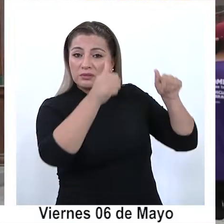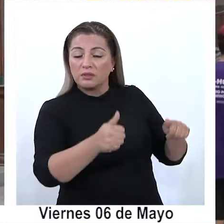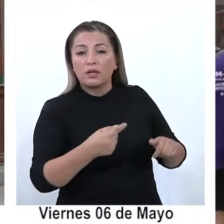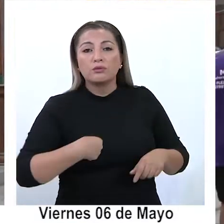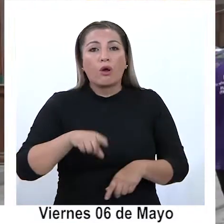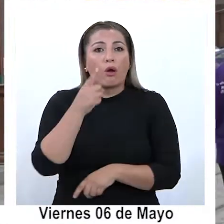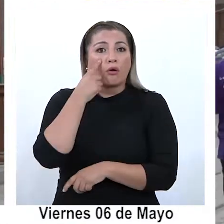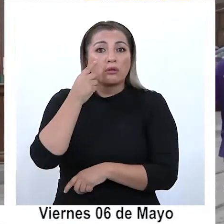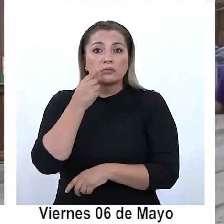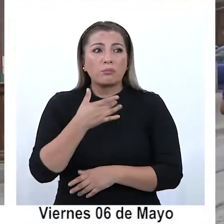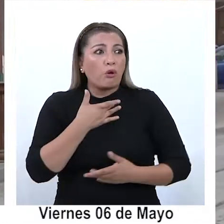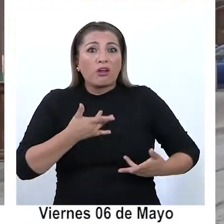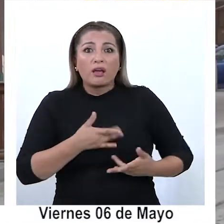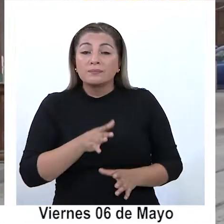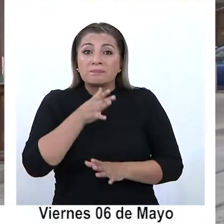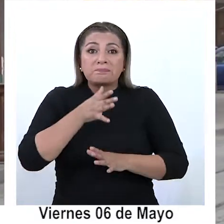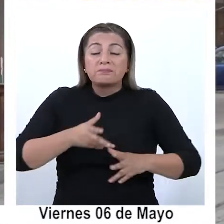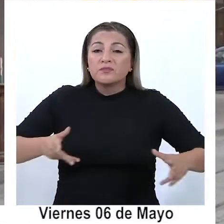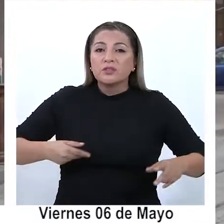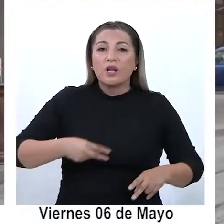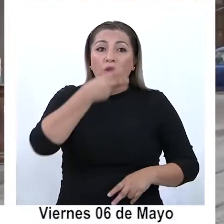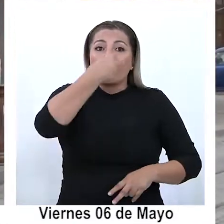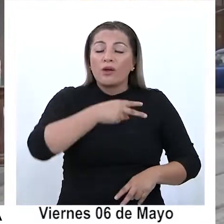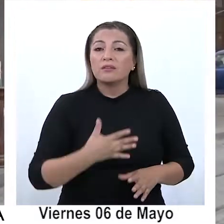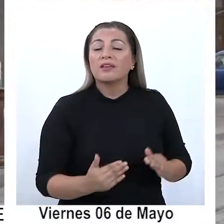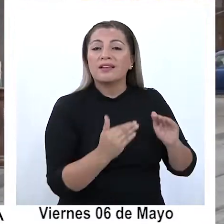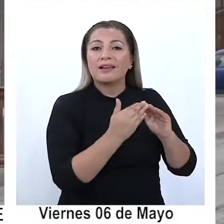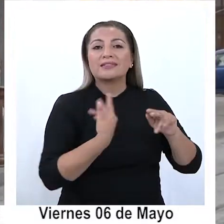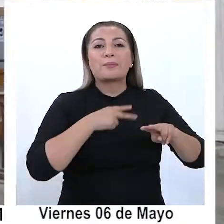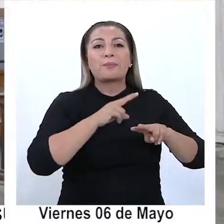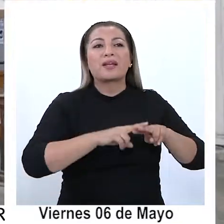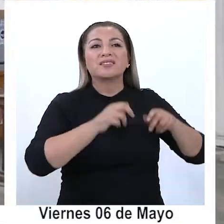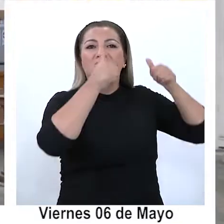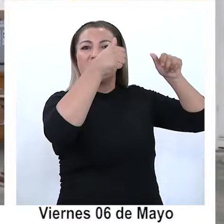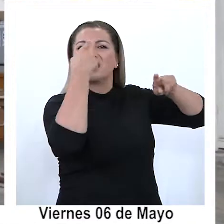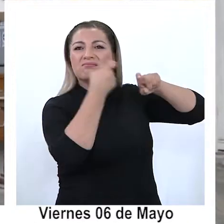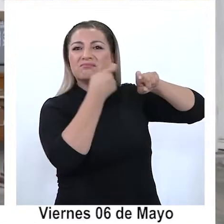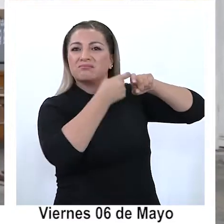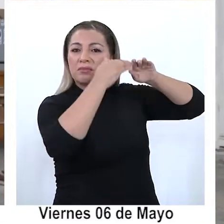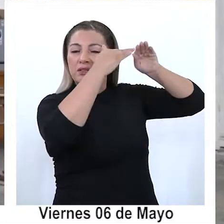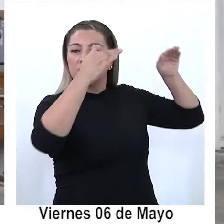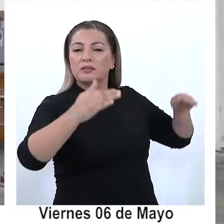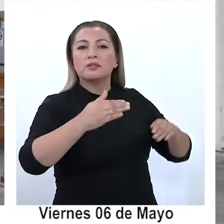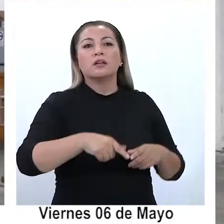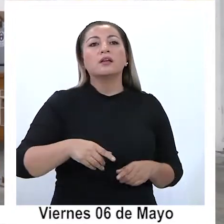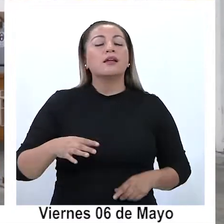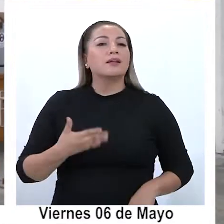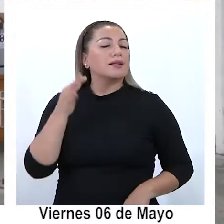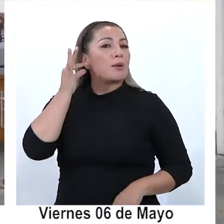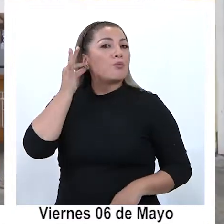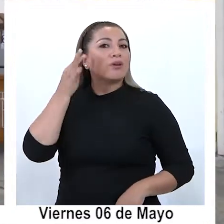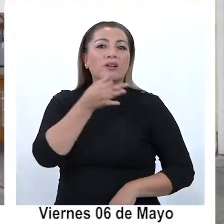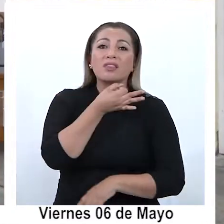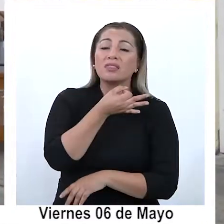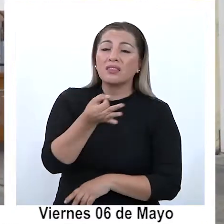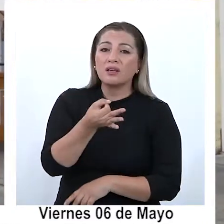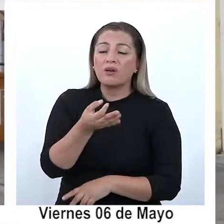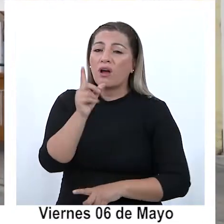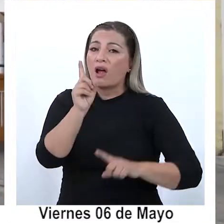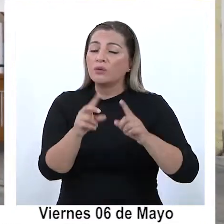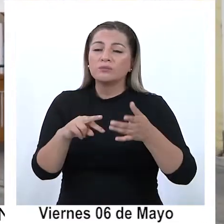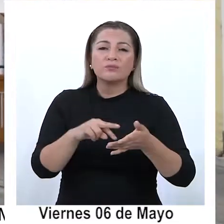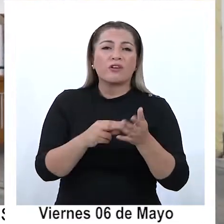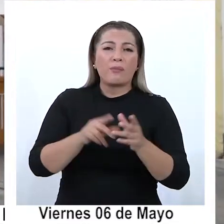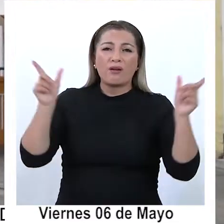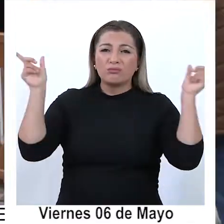desconoce el motivo de los dueños para instalar este cierre metálico, la dirigente vecinal coincide en los problemas